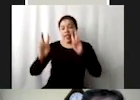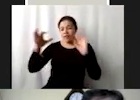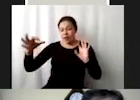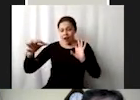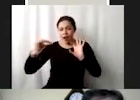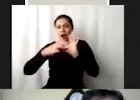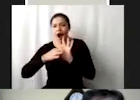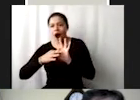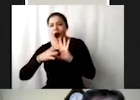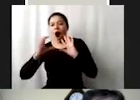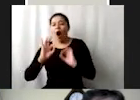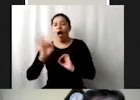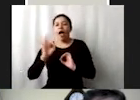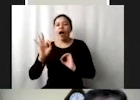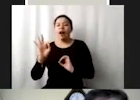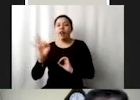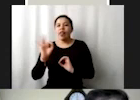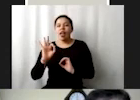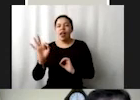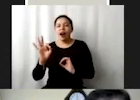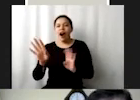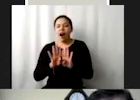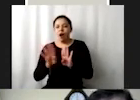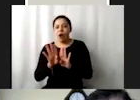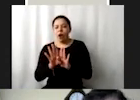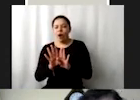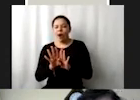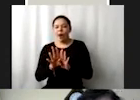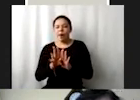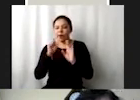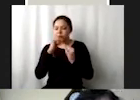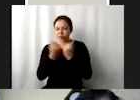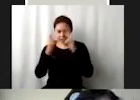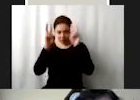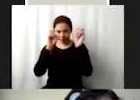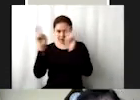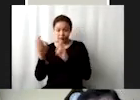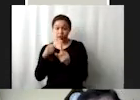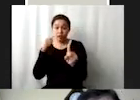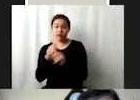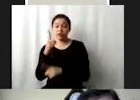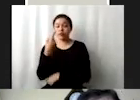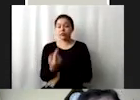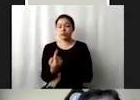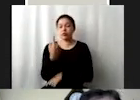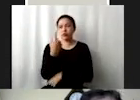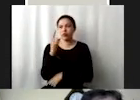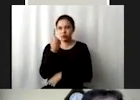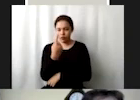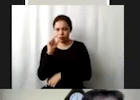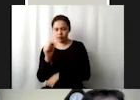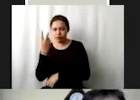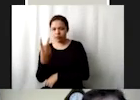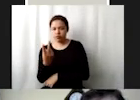puede hacerse una referencia por ejemplo si estamos hablando de esta meta 1.2 reducir a la mitad